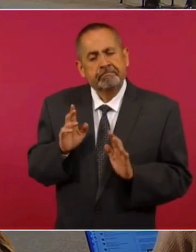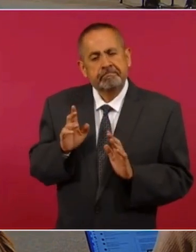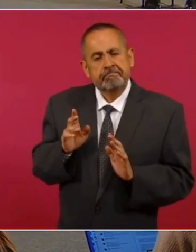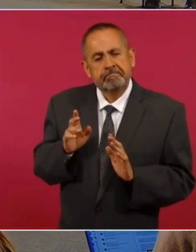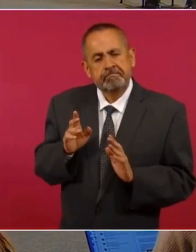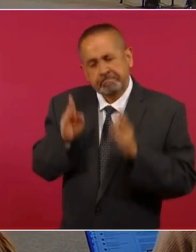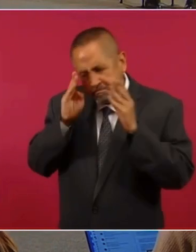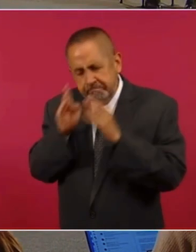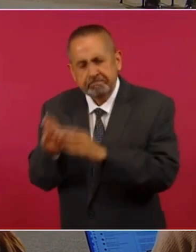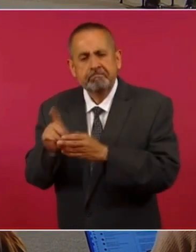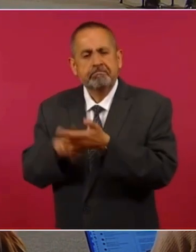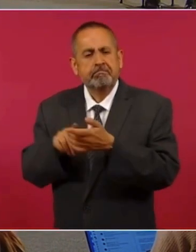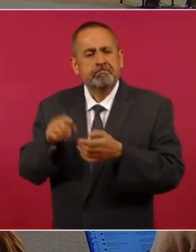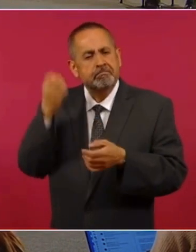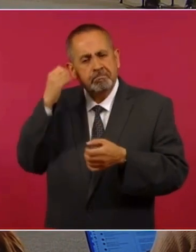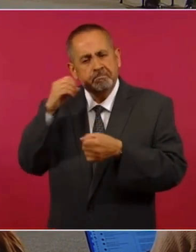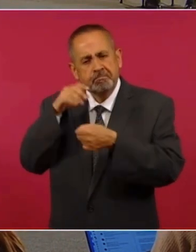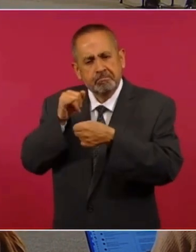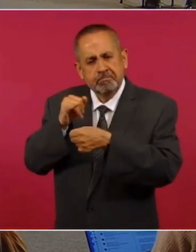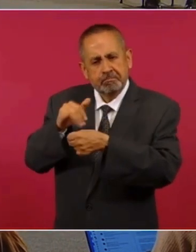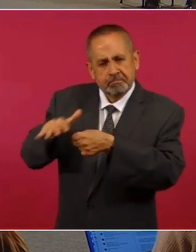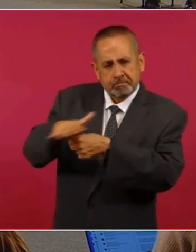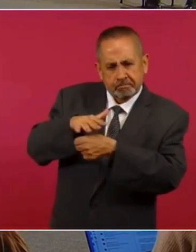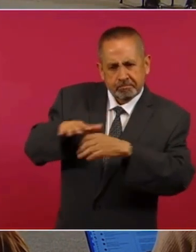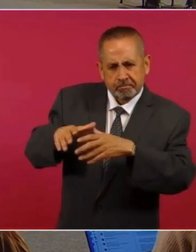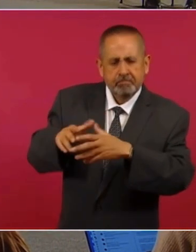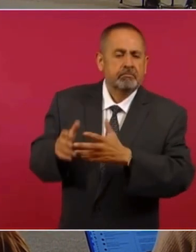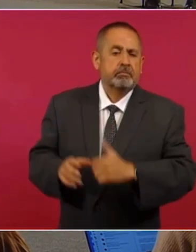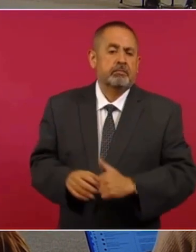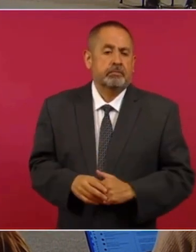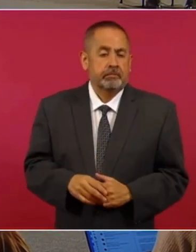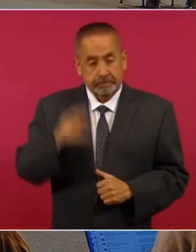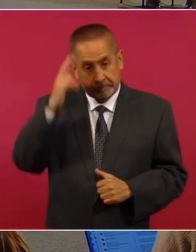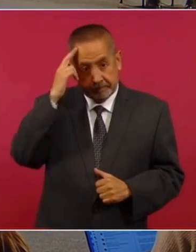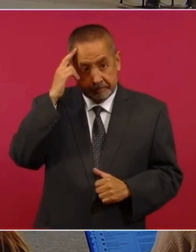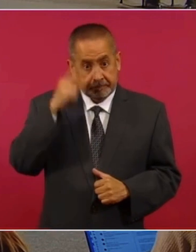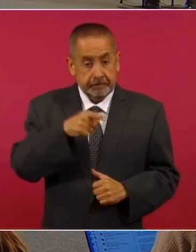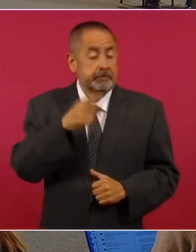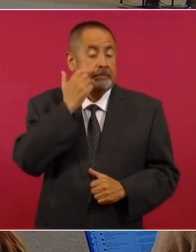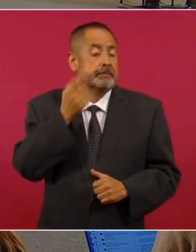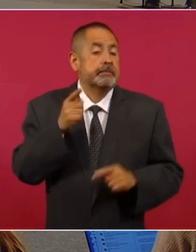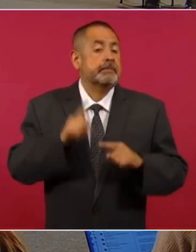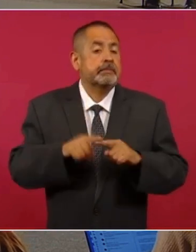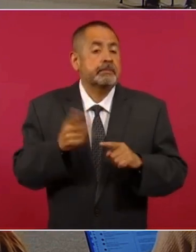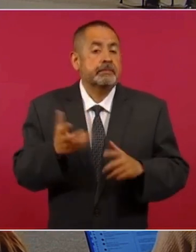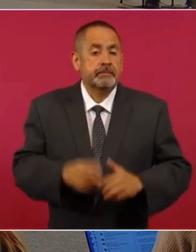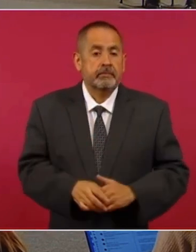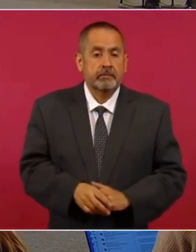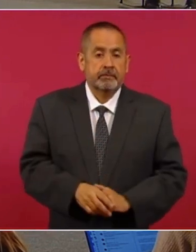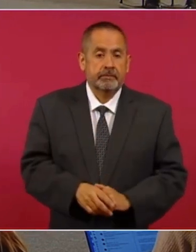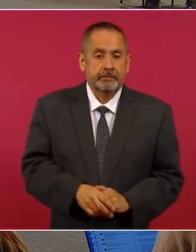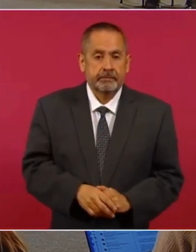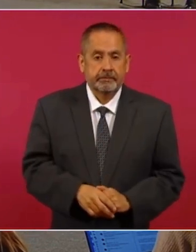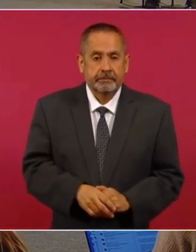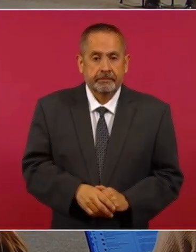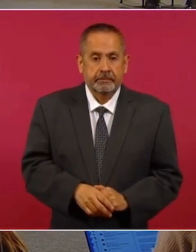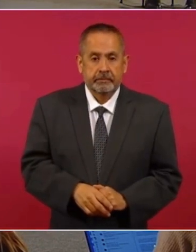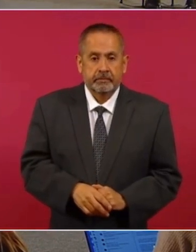él lo que hizo fue